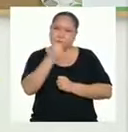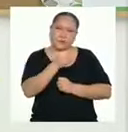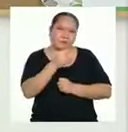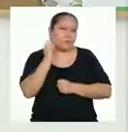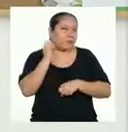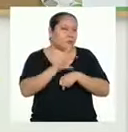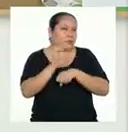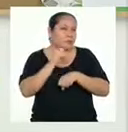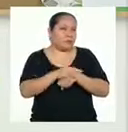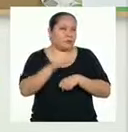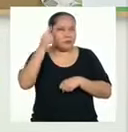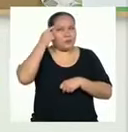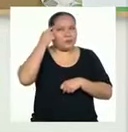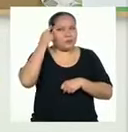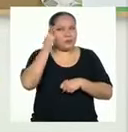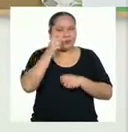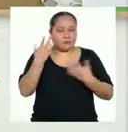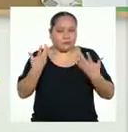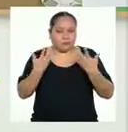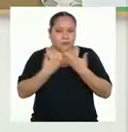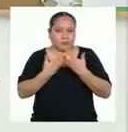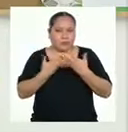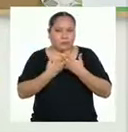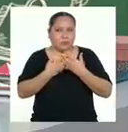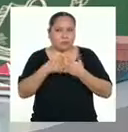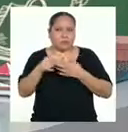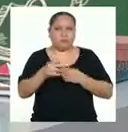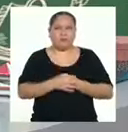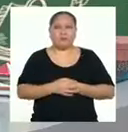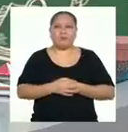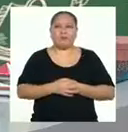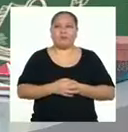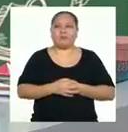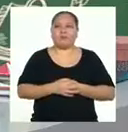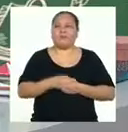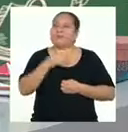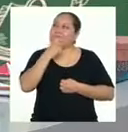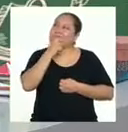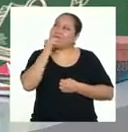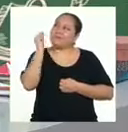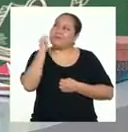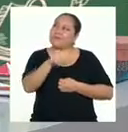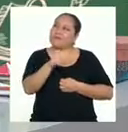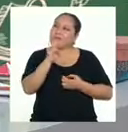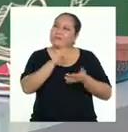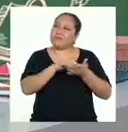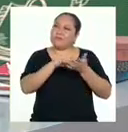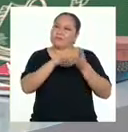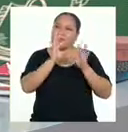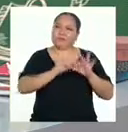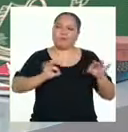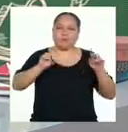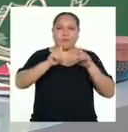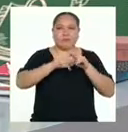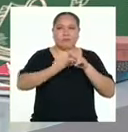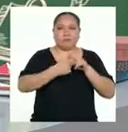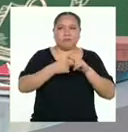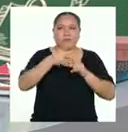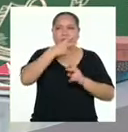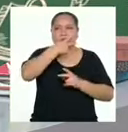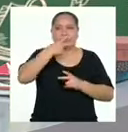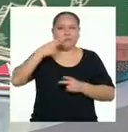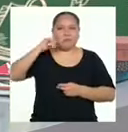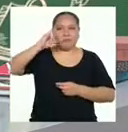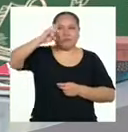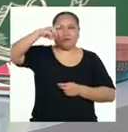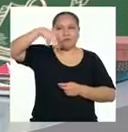en esta recomendación que crees que no cumple con nuestros criterios de evaluación? Lo más importante. Iniciar con el verbo en